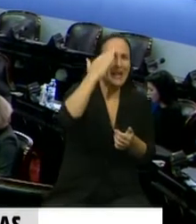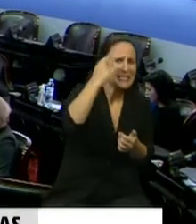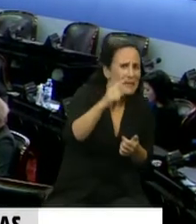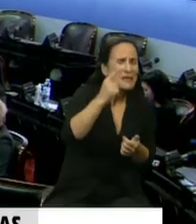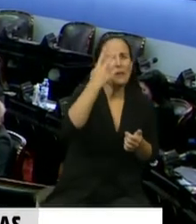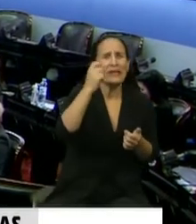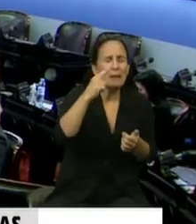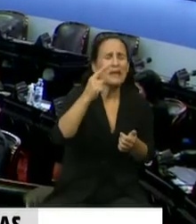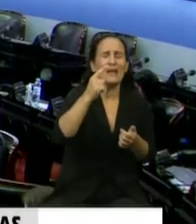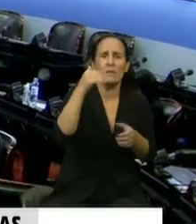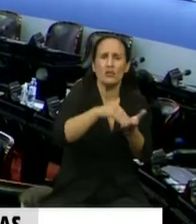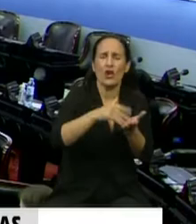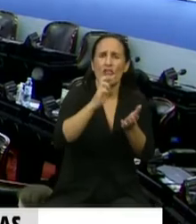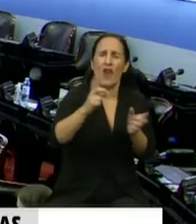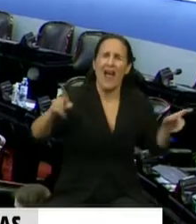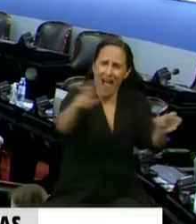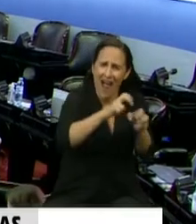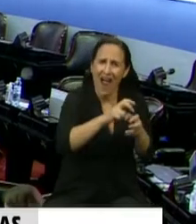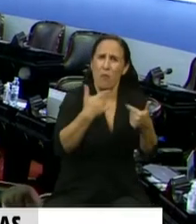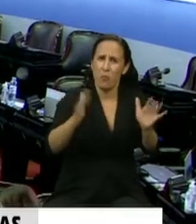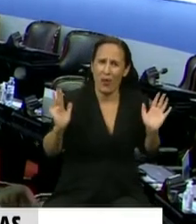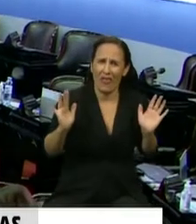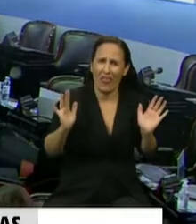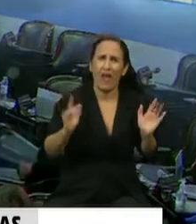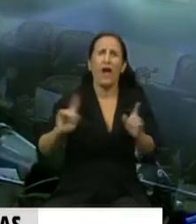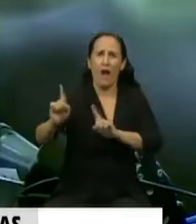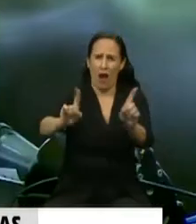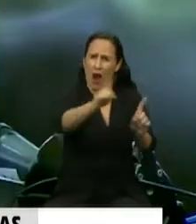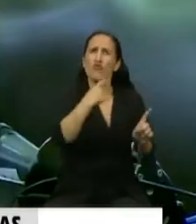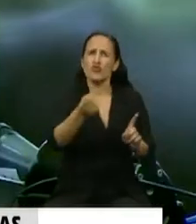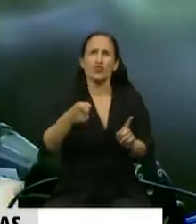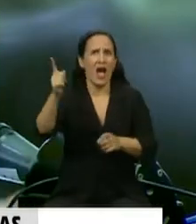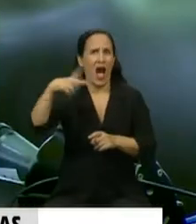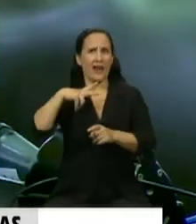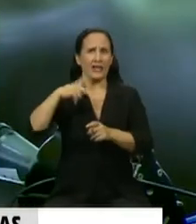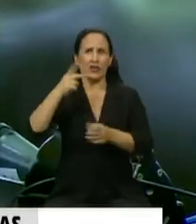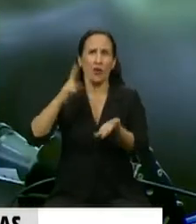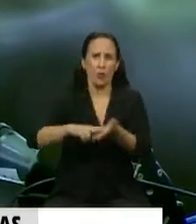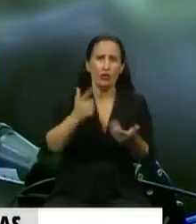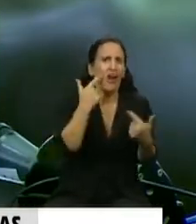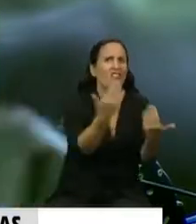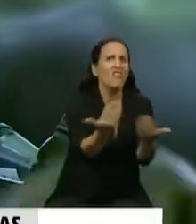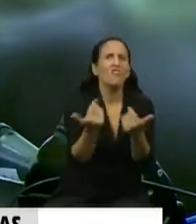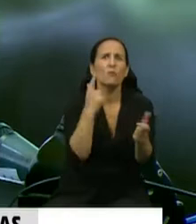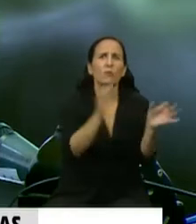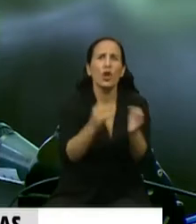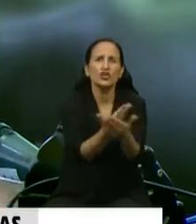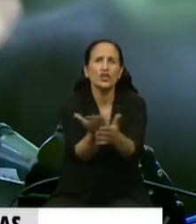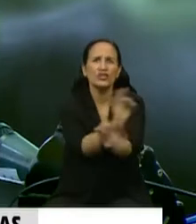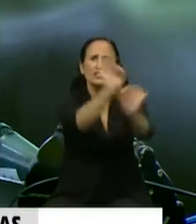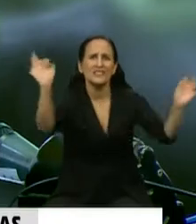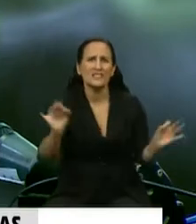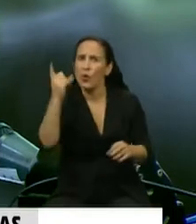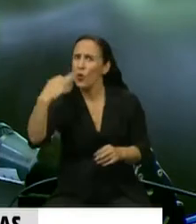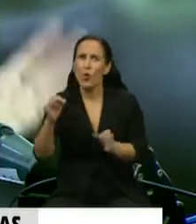millones de dólares. Aquí escuchamos a muchos agitando que había que ponerle impuestos a los ricos. ¿Y dónde está el proyecto? No está en ningún lado. El único